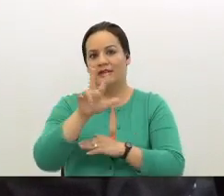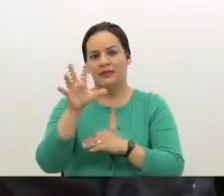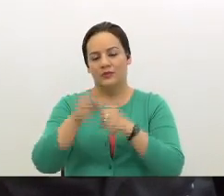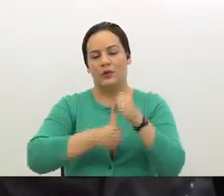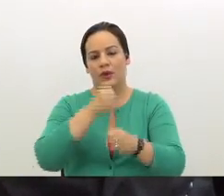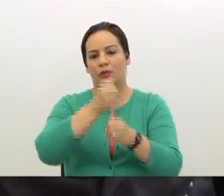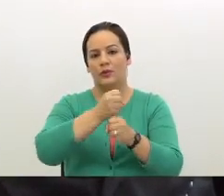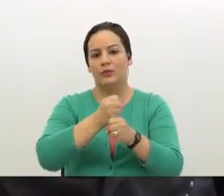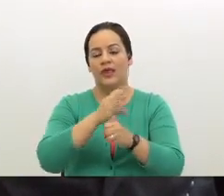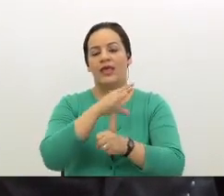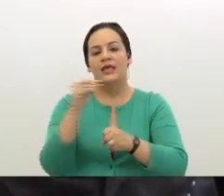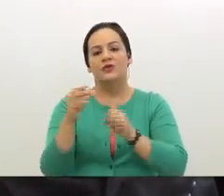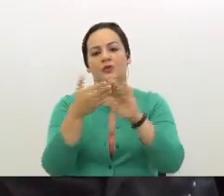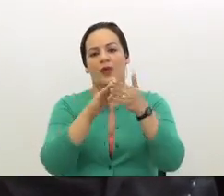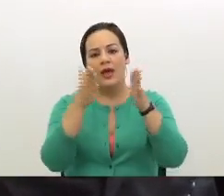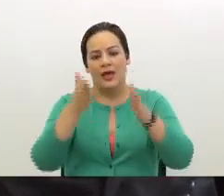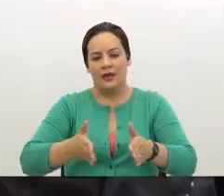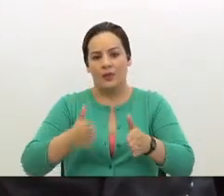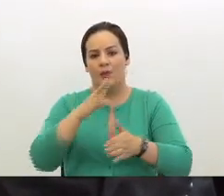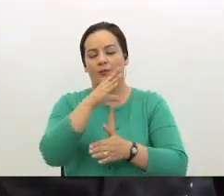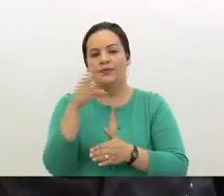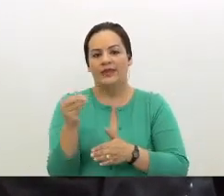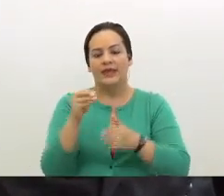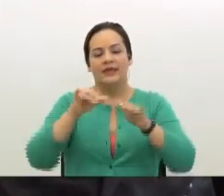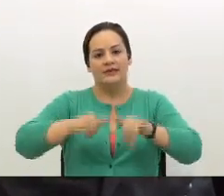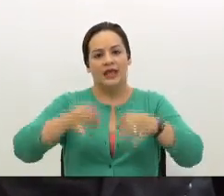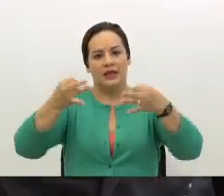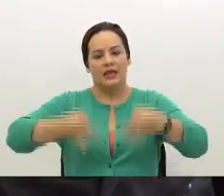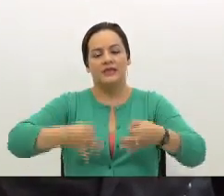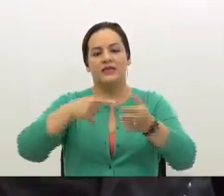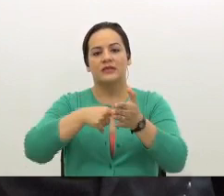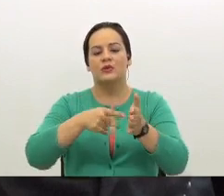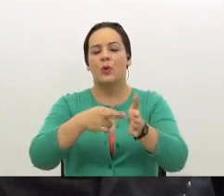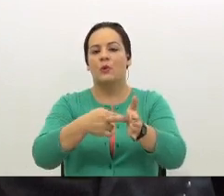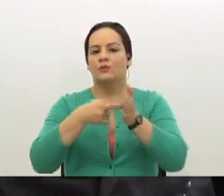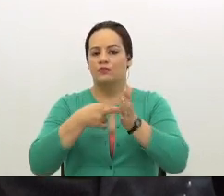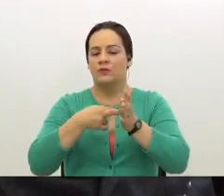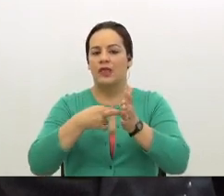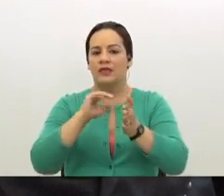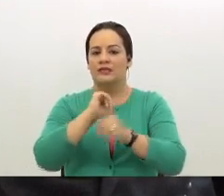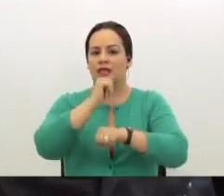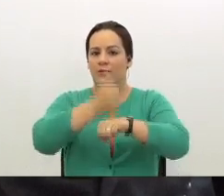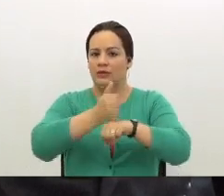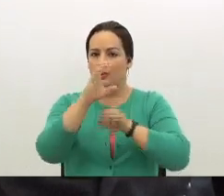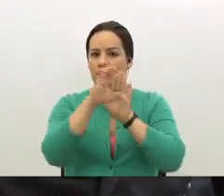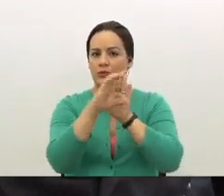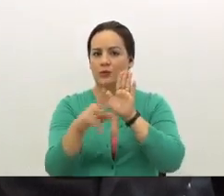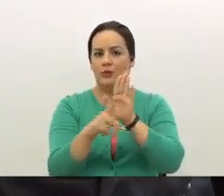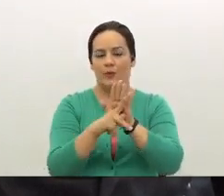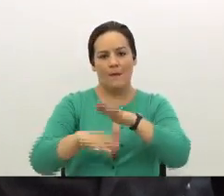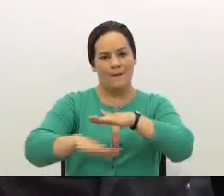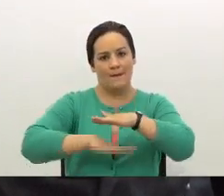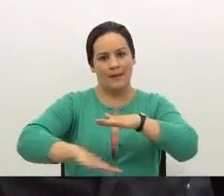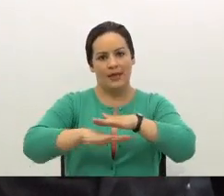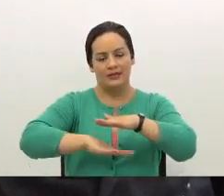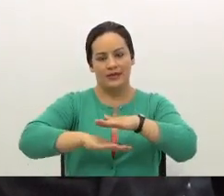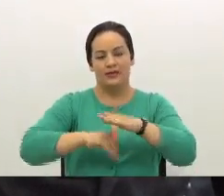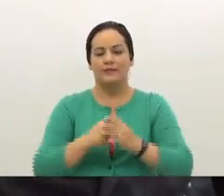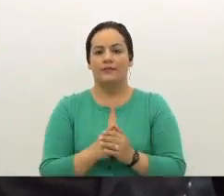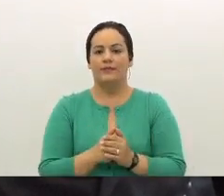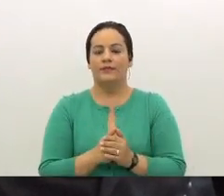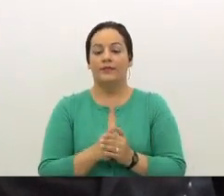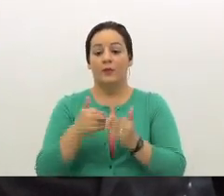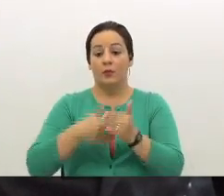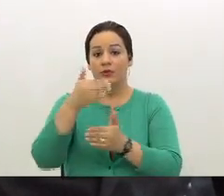ejercicio y del Estado de Seglar. Esas son las condiciones primordiales, básicas que establece la Constitución política. Así es. Posterior a esto, la